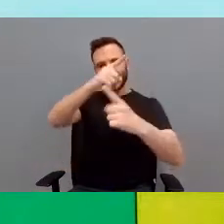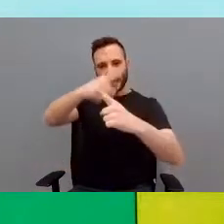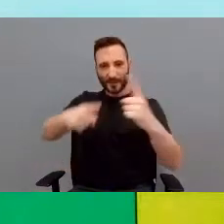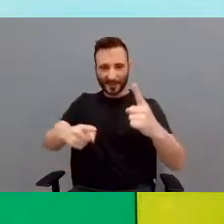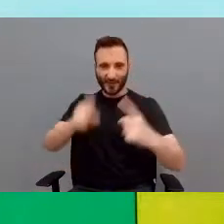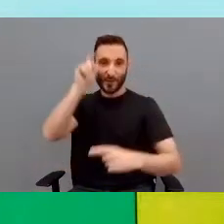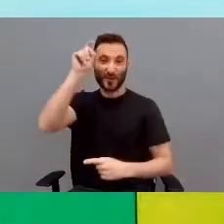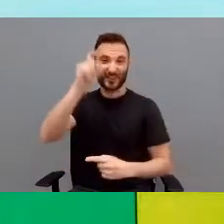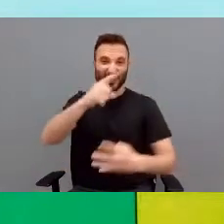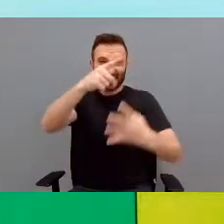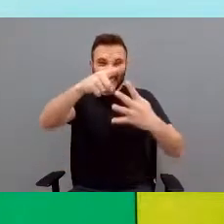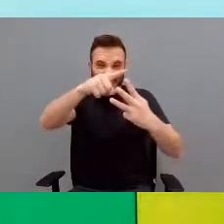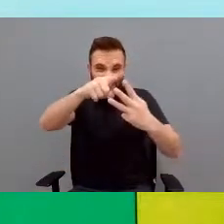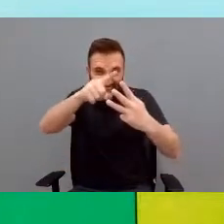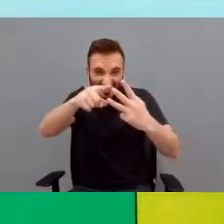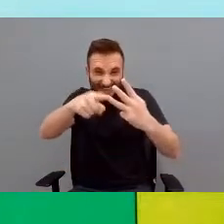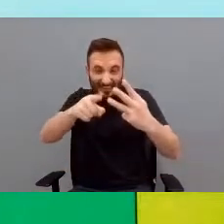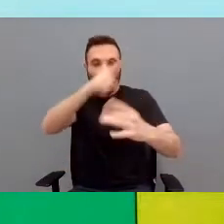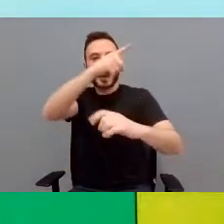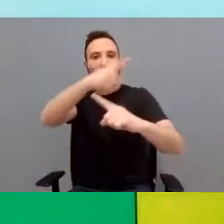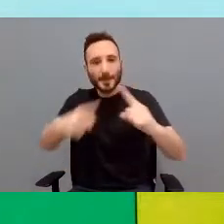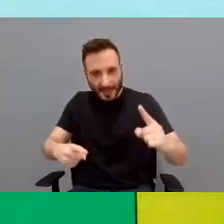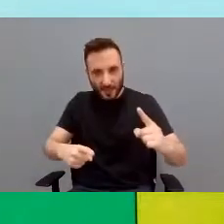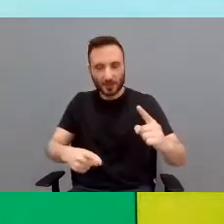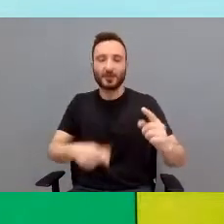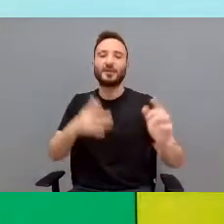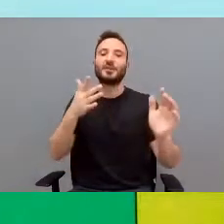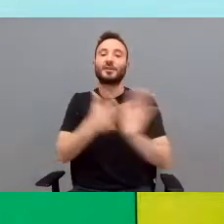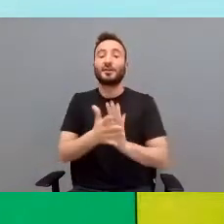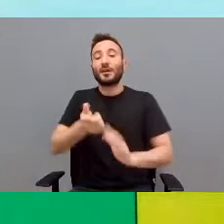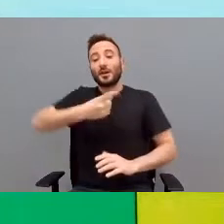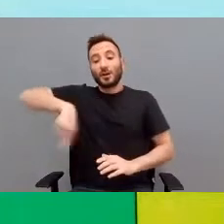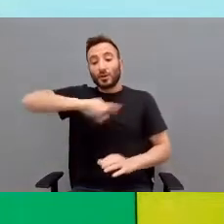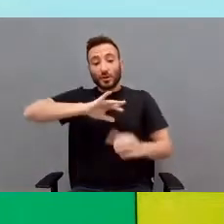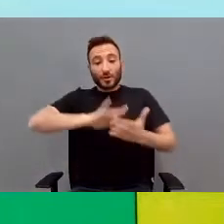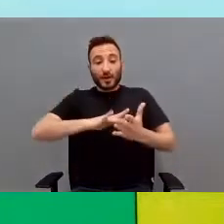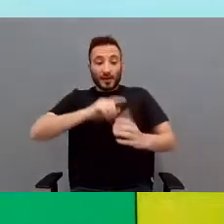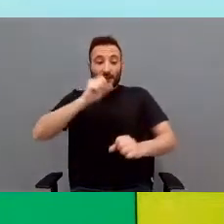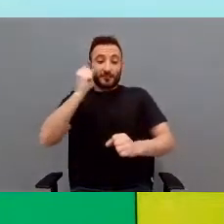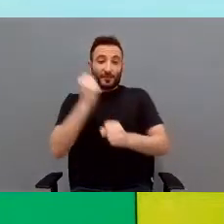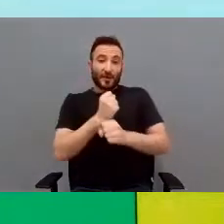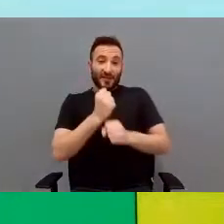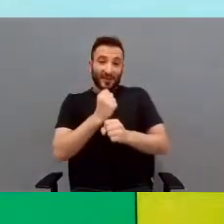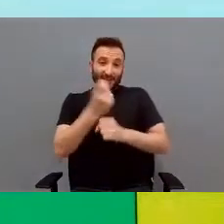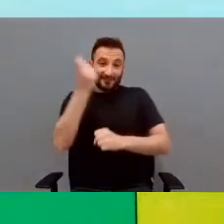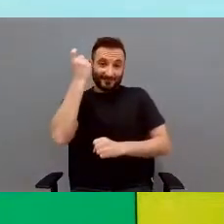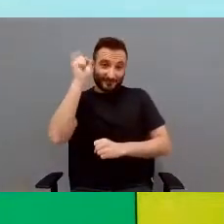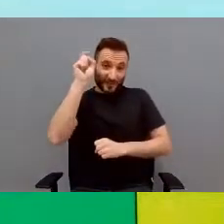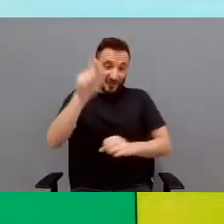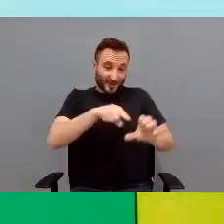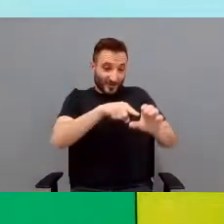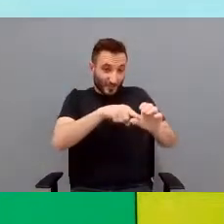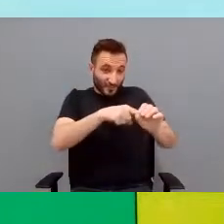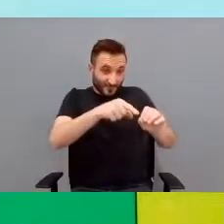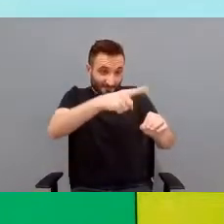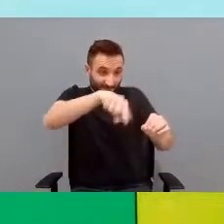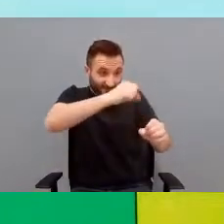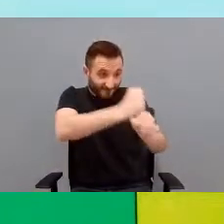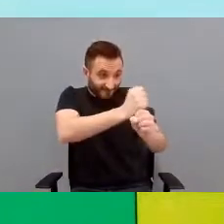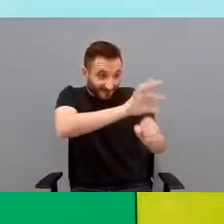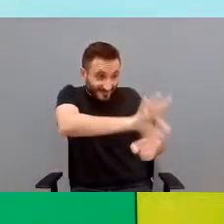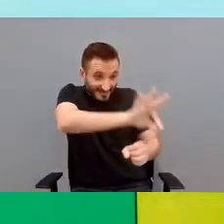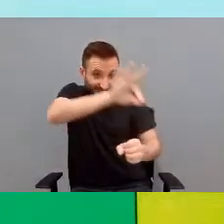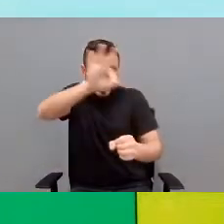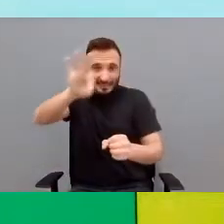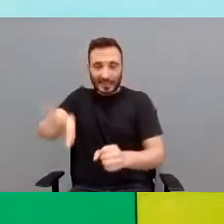tirando del propio cupo del centro y cargando con horas el equipo directivo, pues